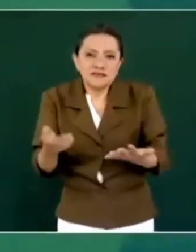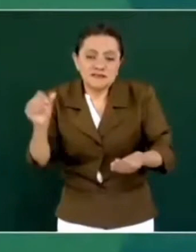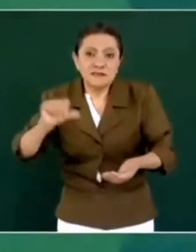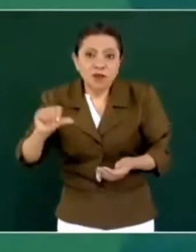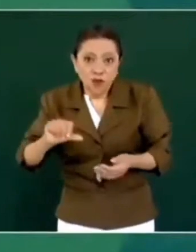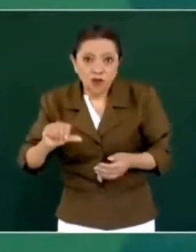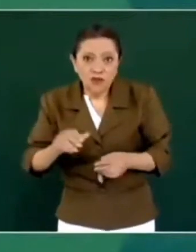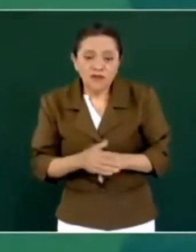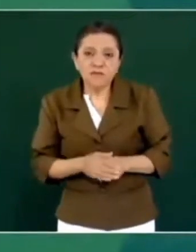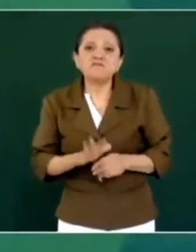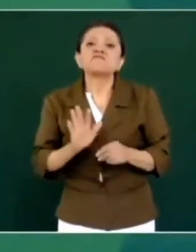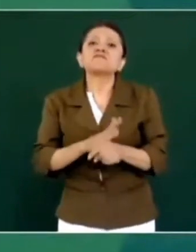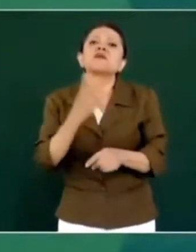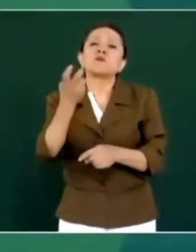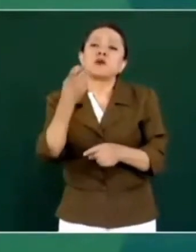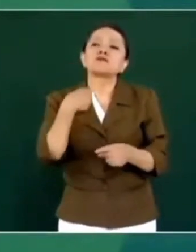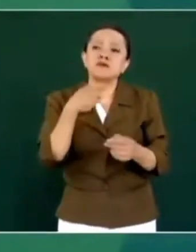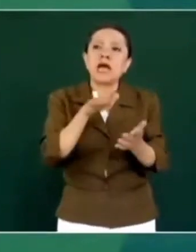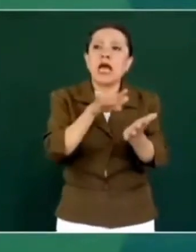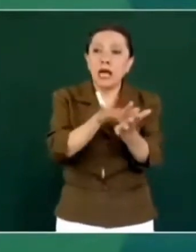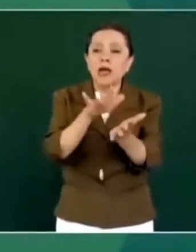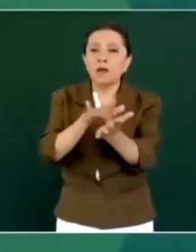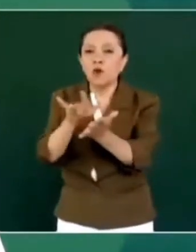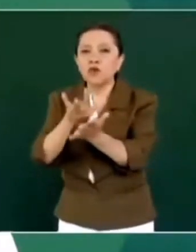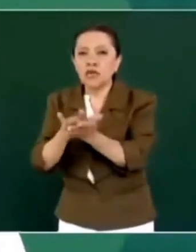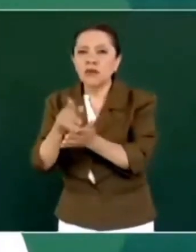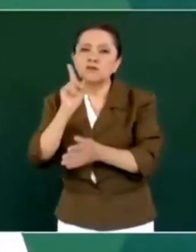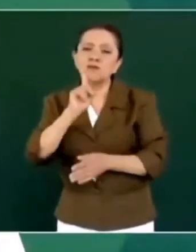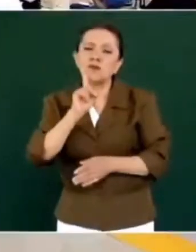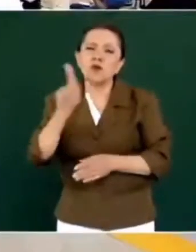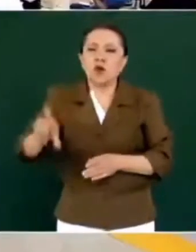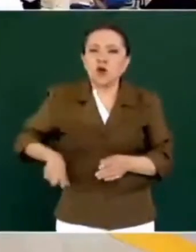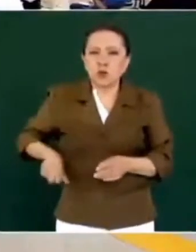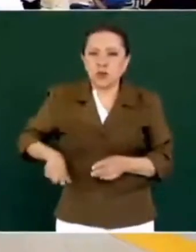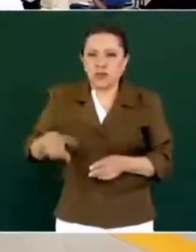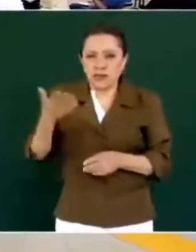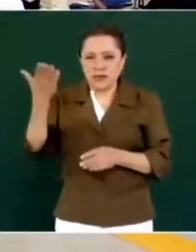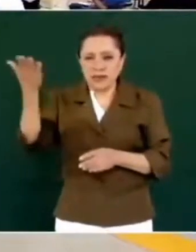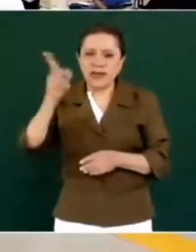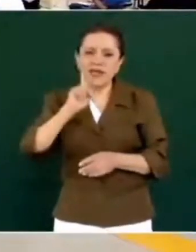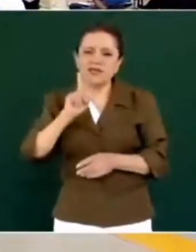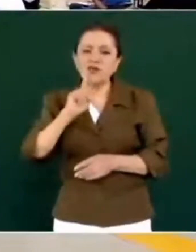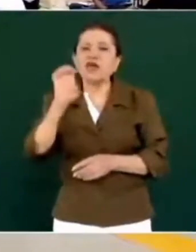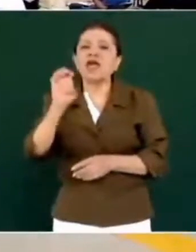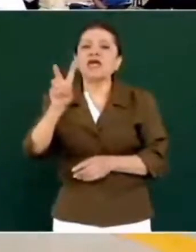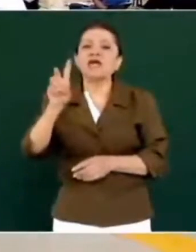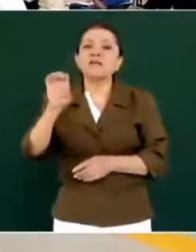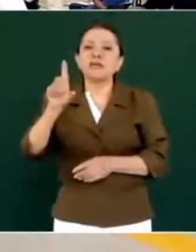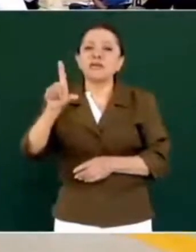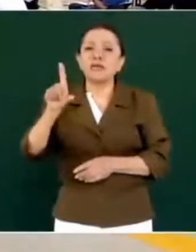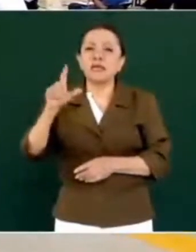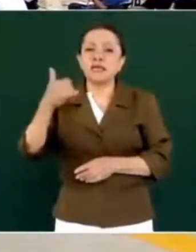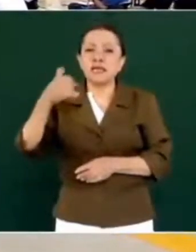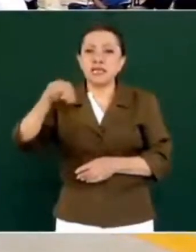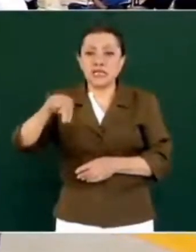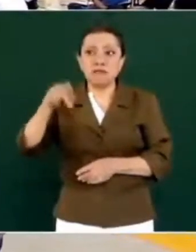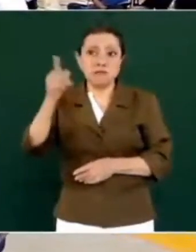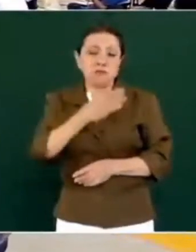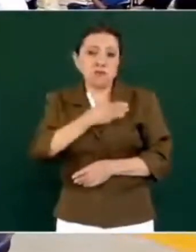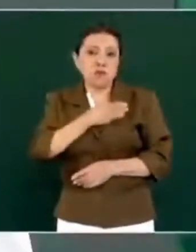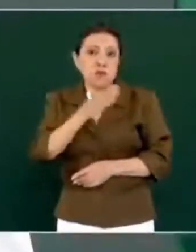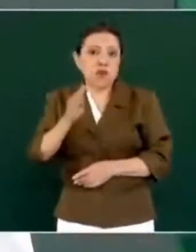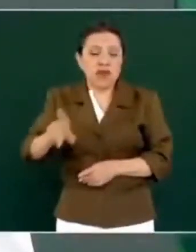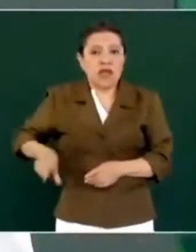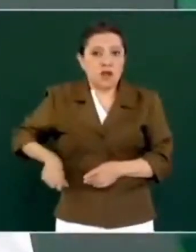estamos apoyando a Evelyn, que es una muy buena gobernadora.